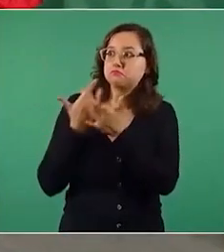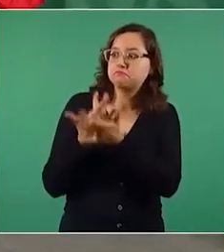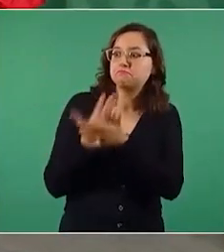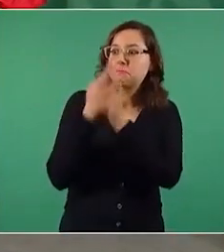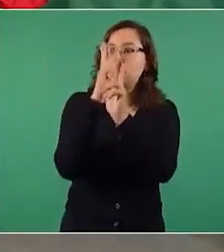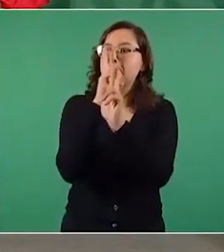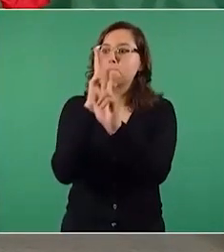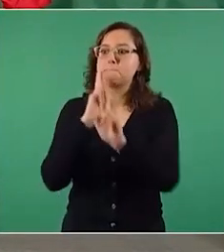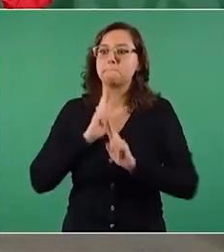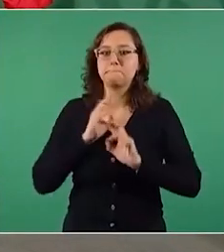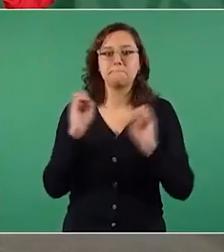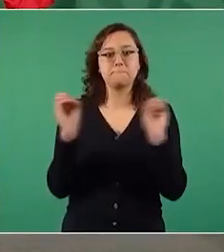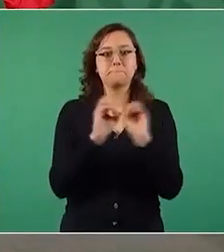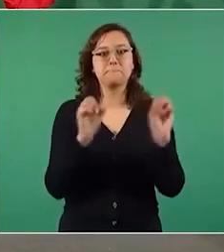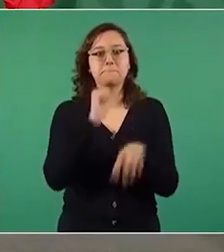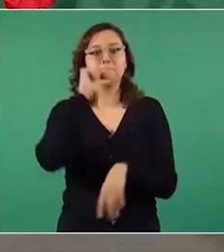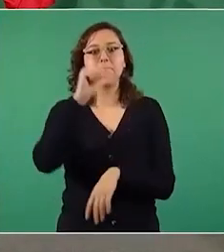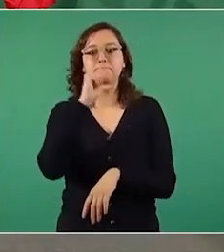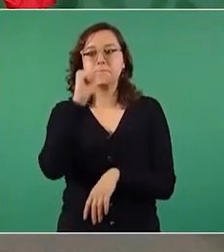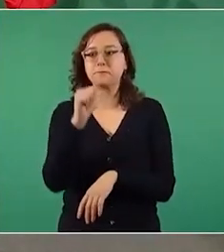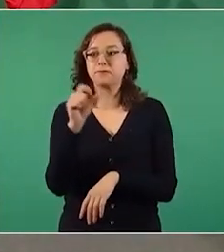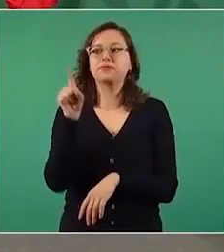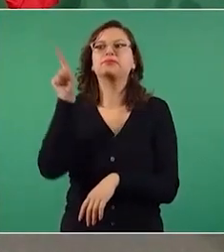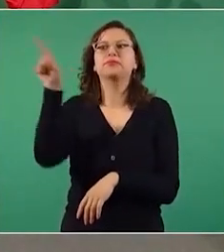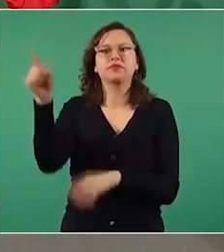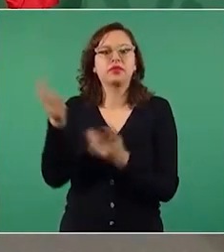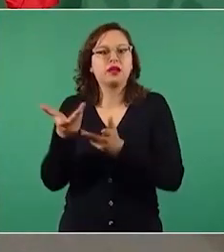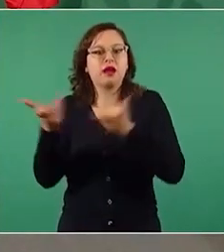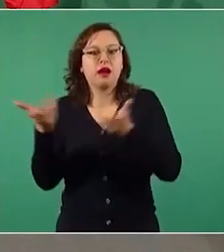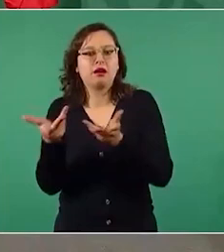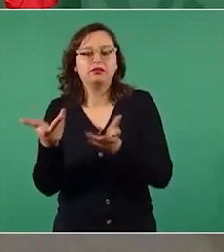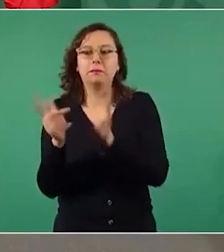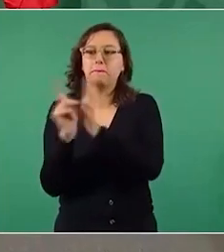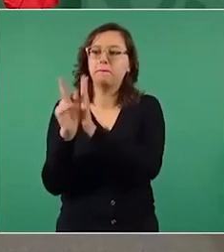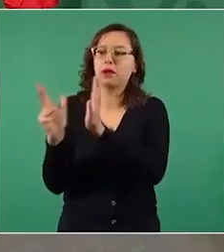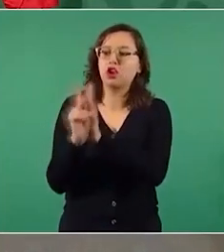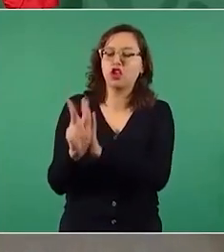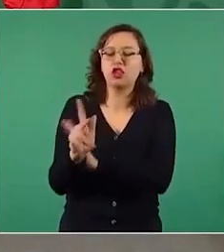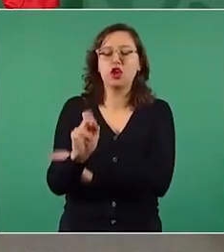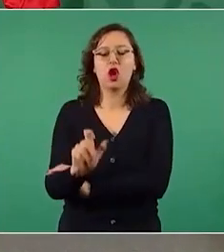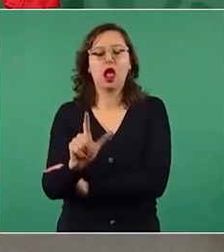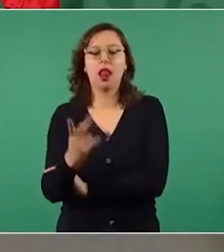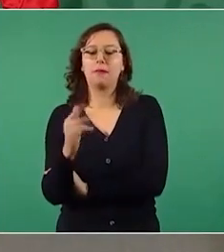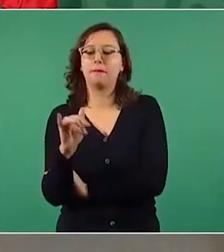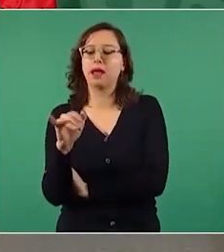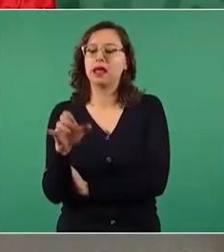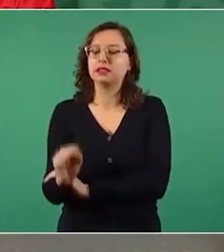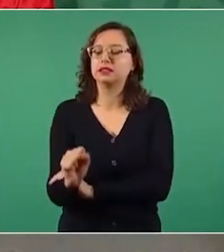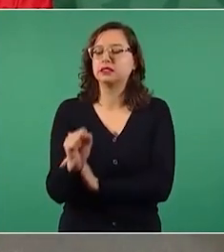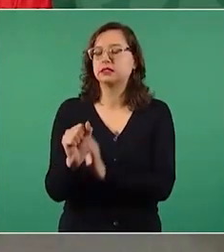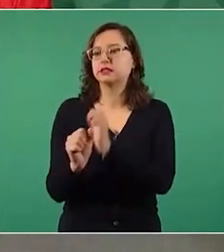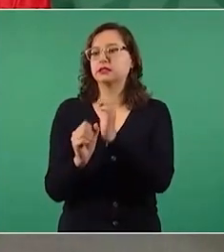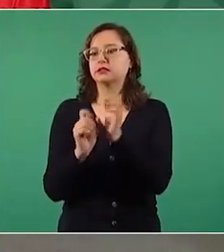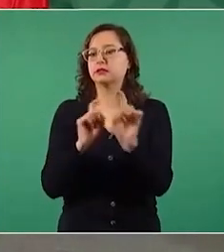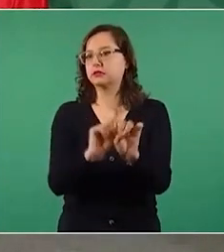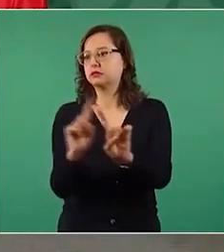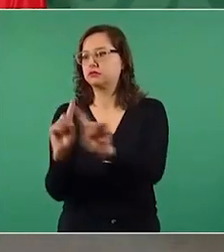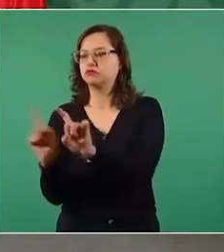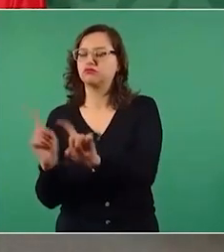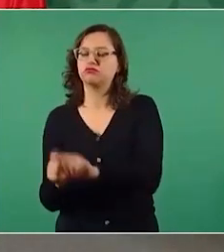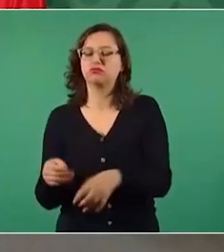medios que están al servicio del poder económico y del poder político en ese país